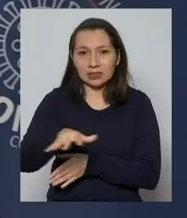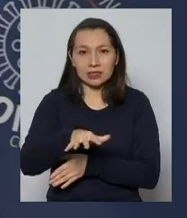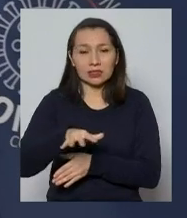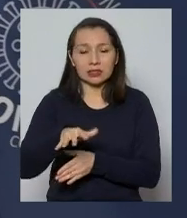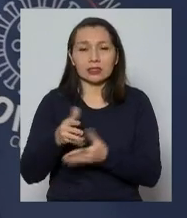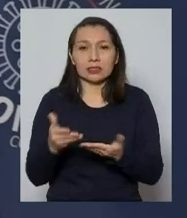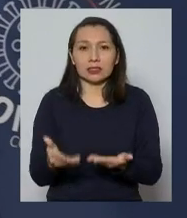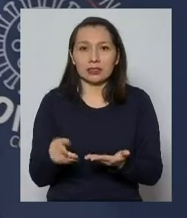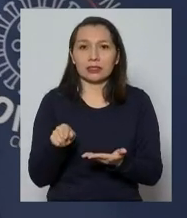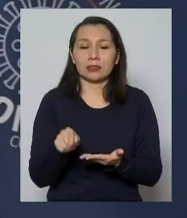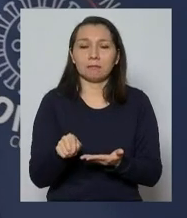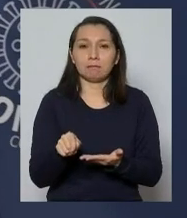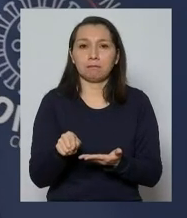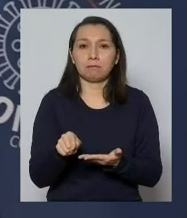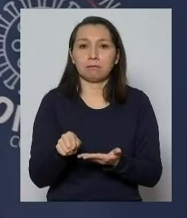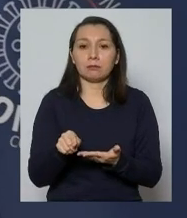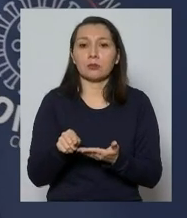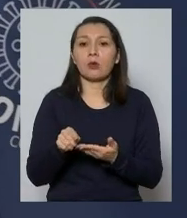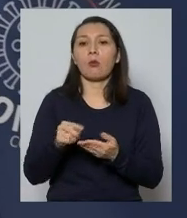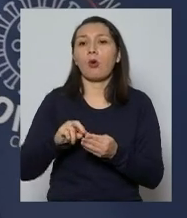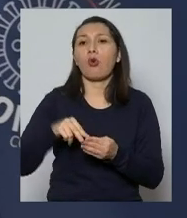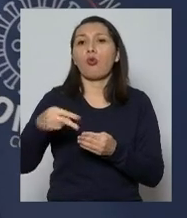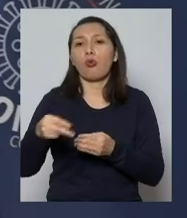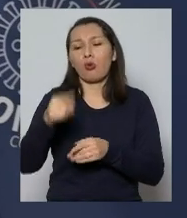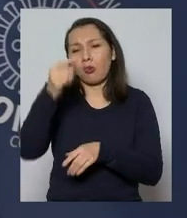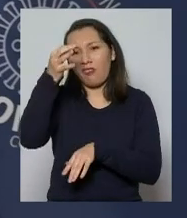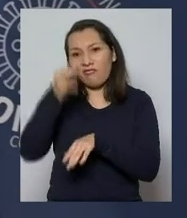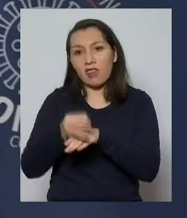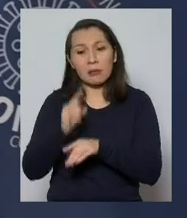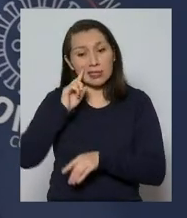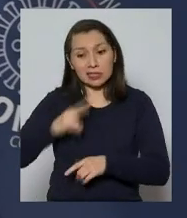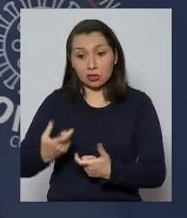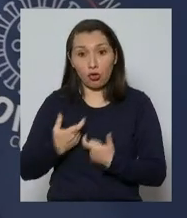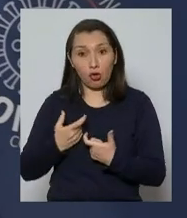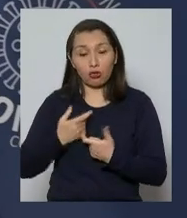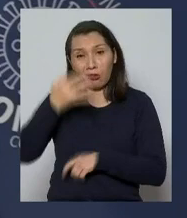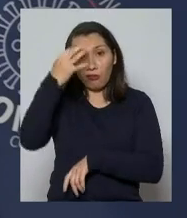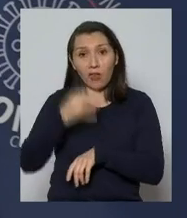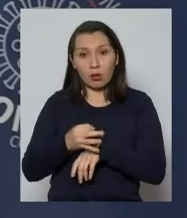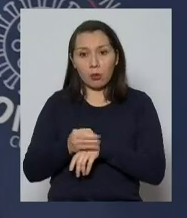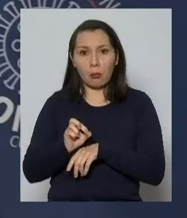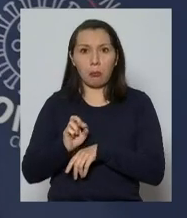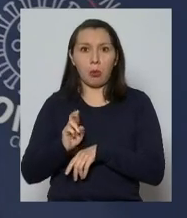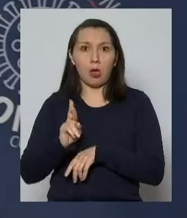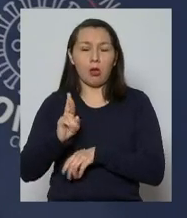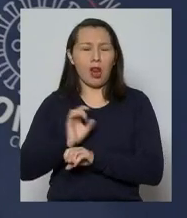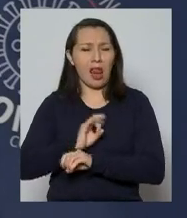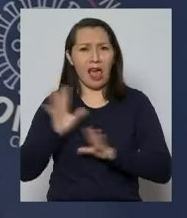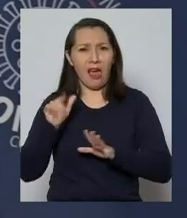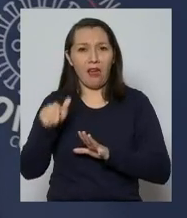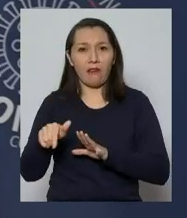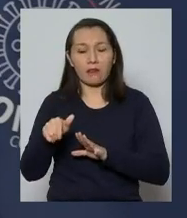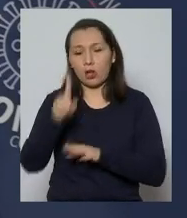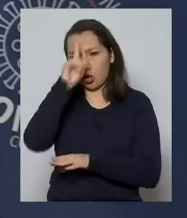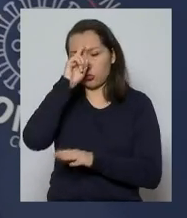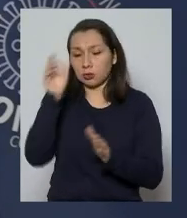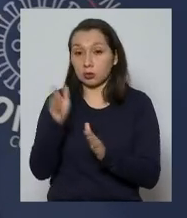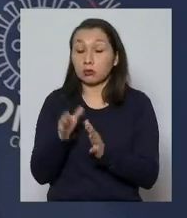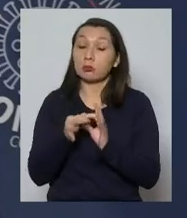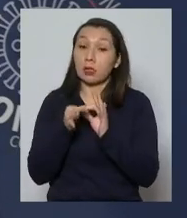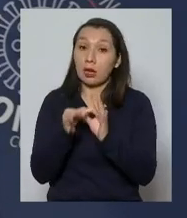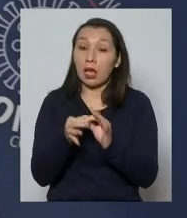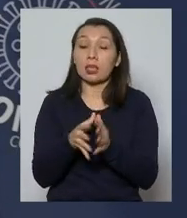derivaciones de estas enfermedades no controladas adecuadamente en la atención primaria. Agradecemos